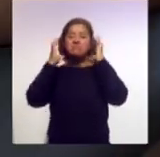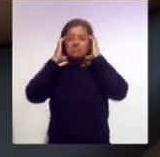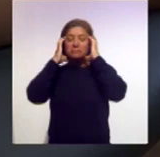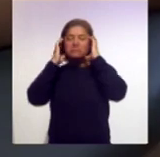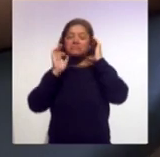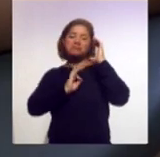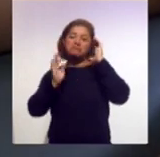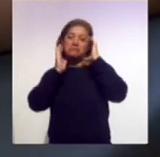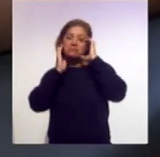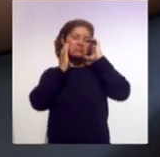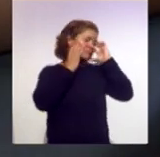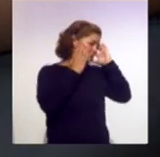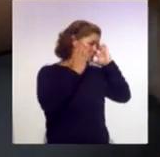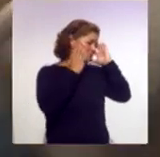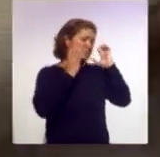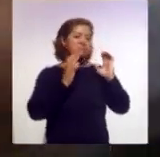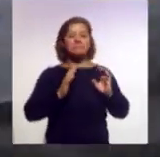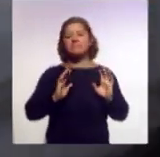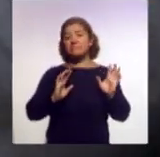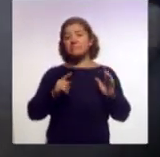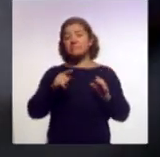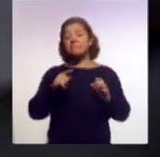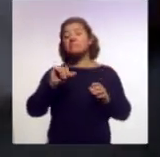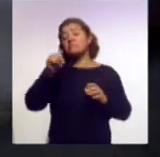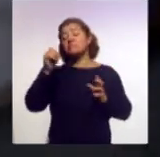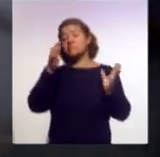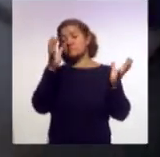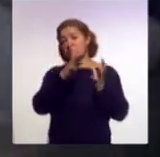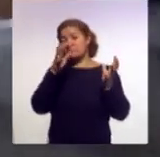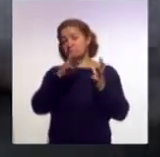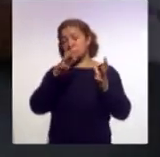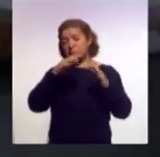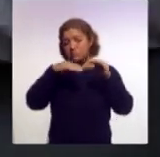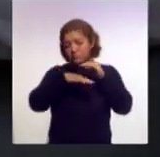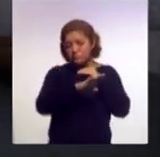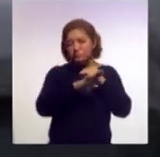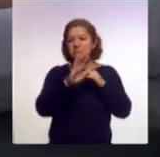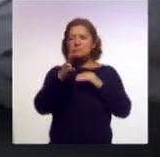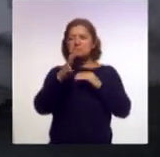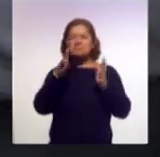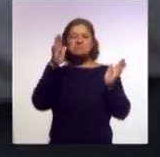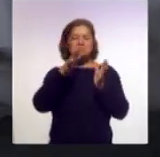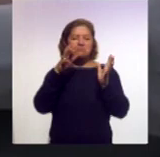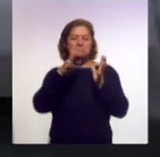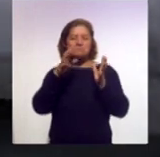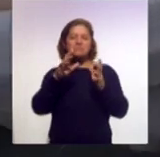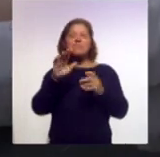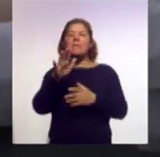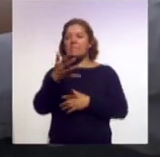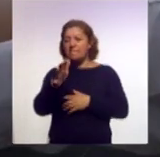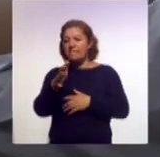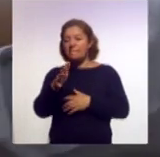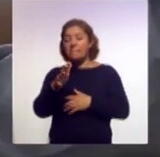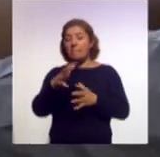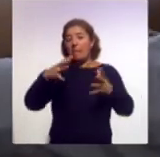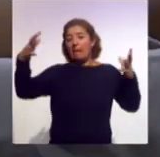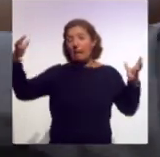entonces por ejemplo aquí hay que meter una almohada mediana para que no esté tan alto